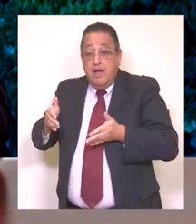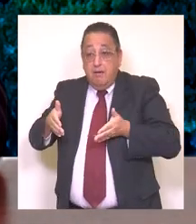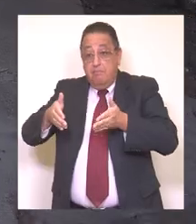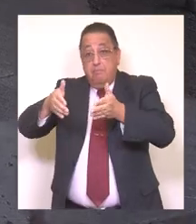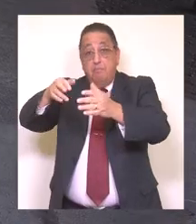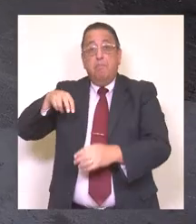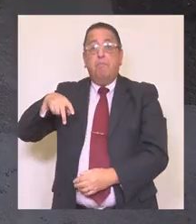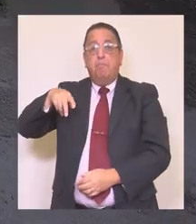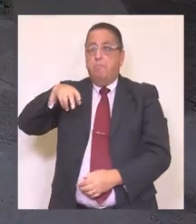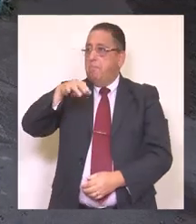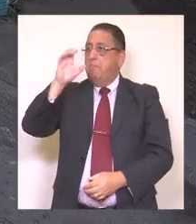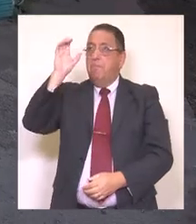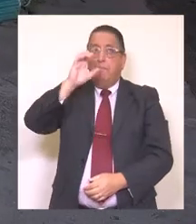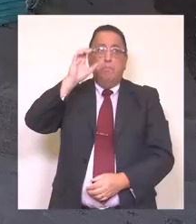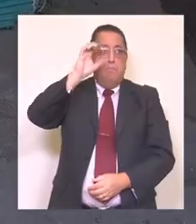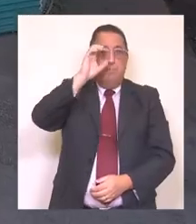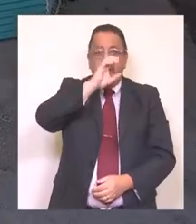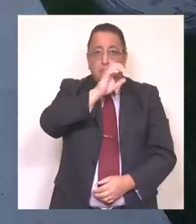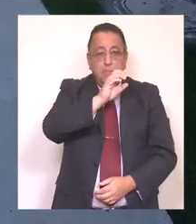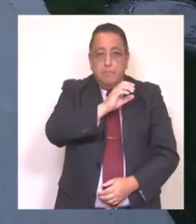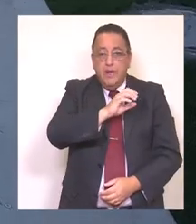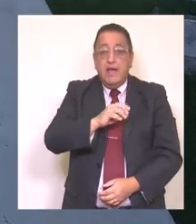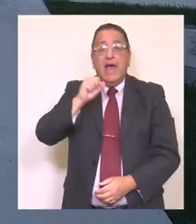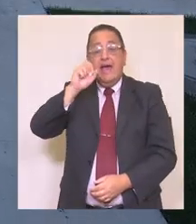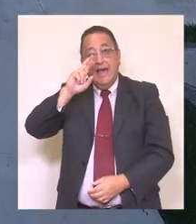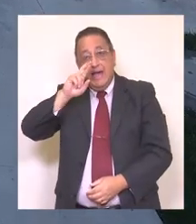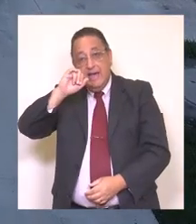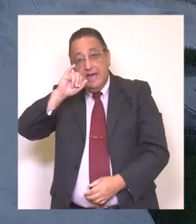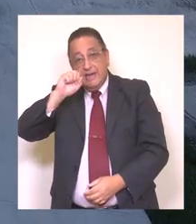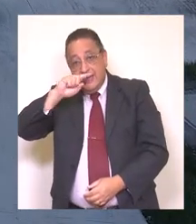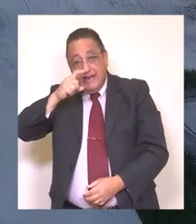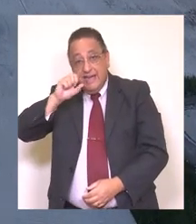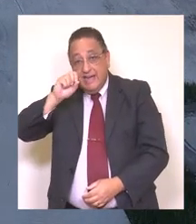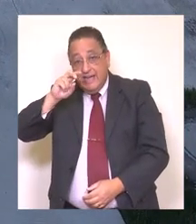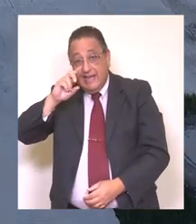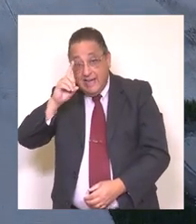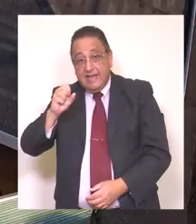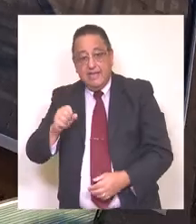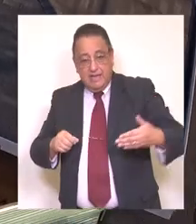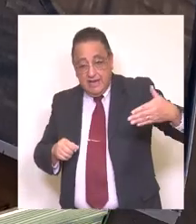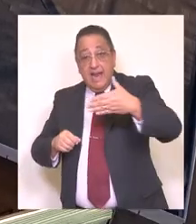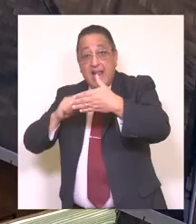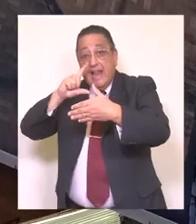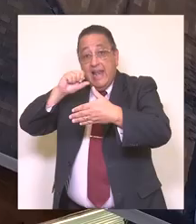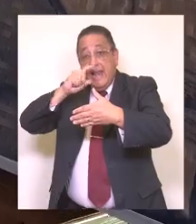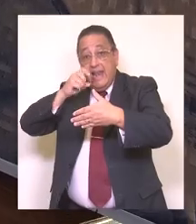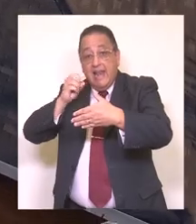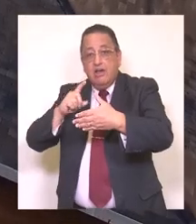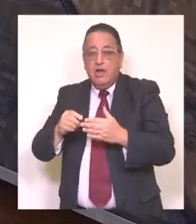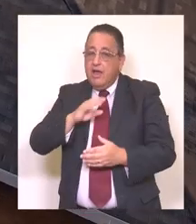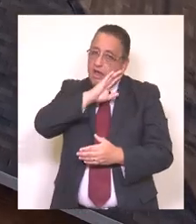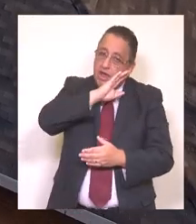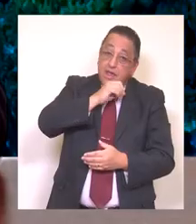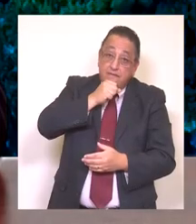paseo en el centro comunitario que se encuentra aquí en calle Arriegada, con calle Pedro Lagos, el ex